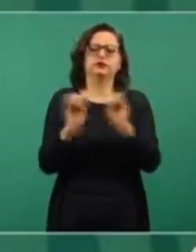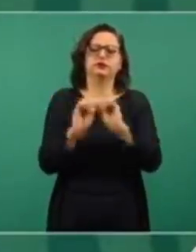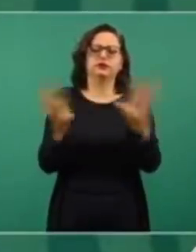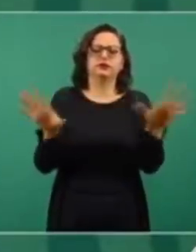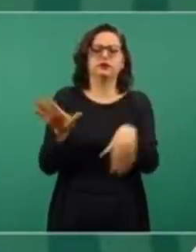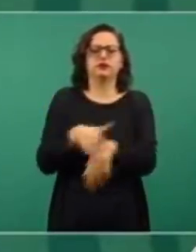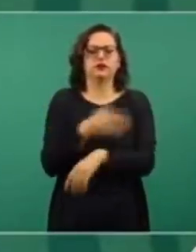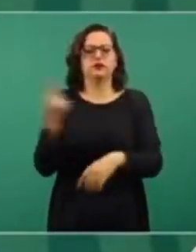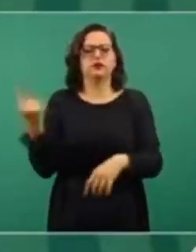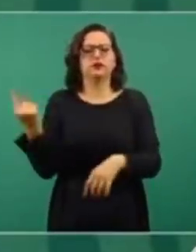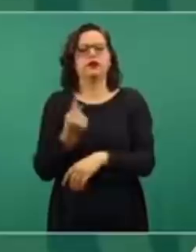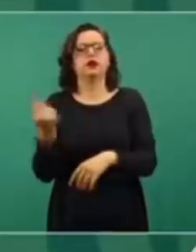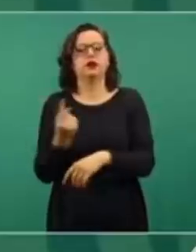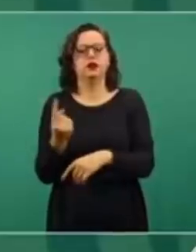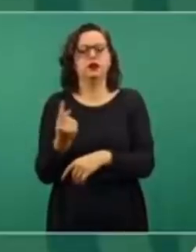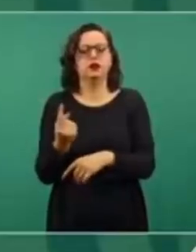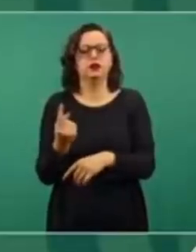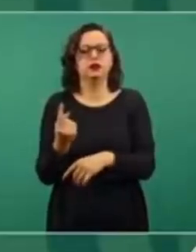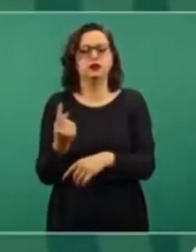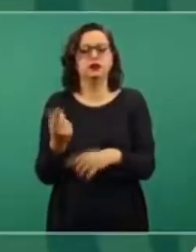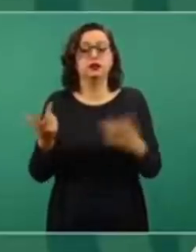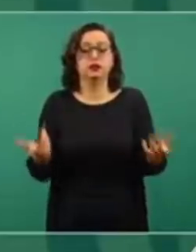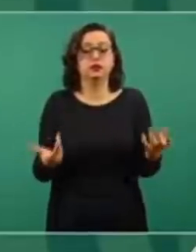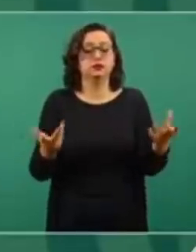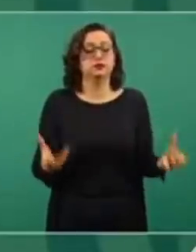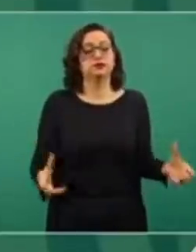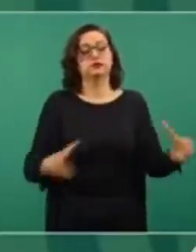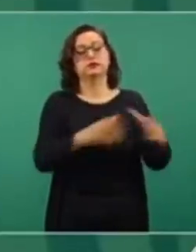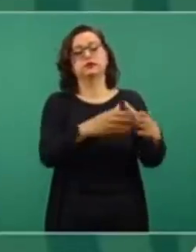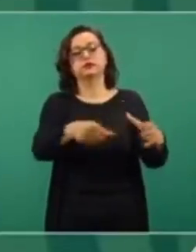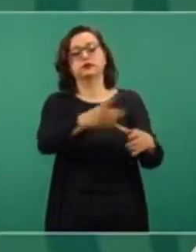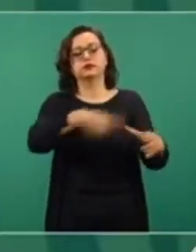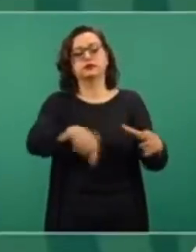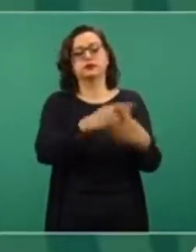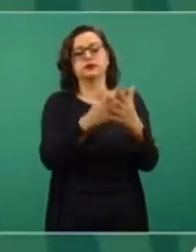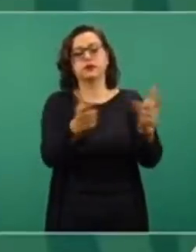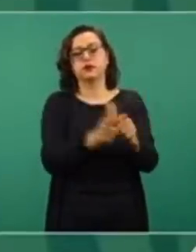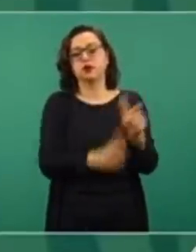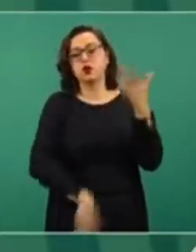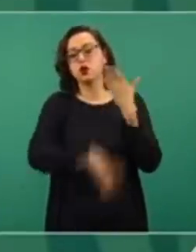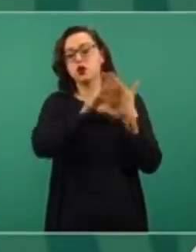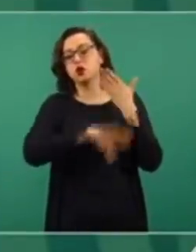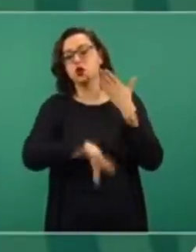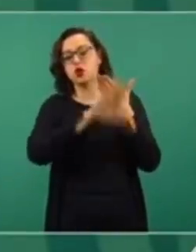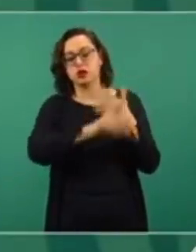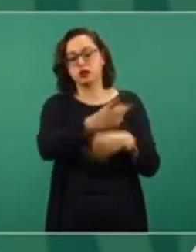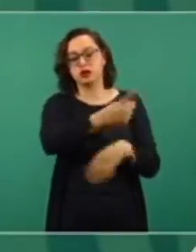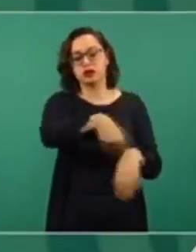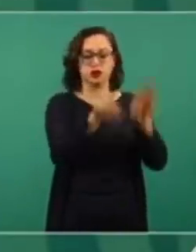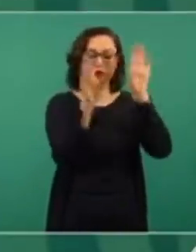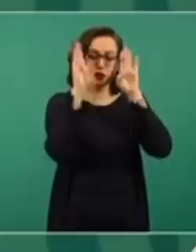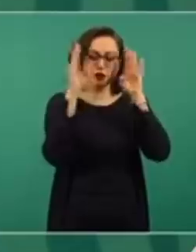Porque los adversarios nuestros, los conservadores,